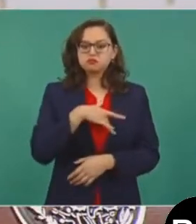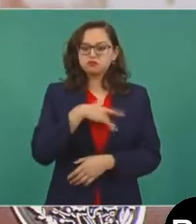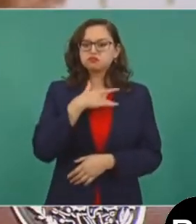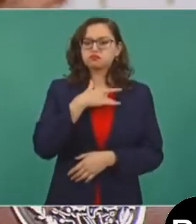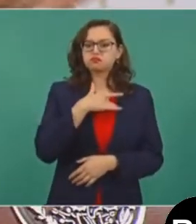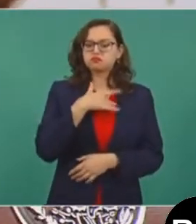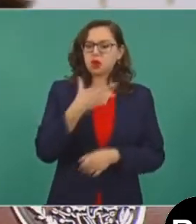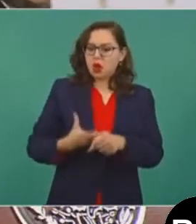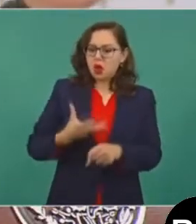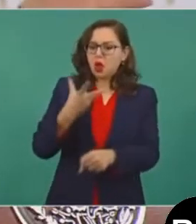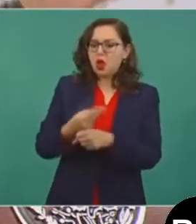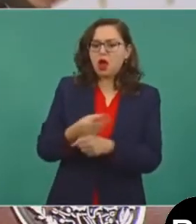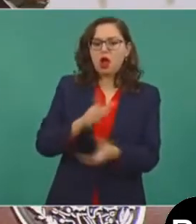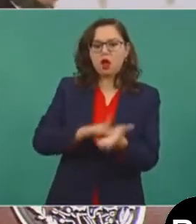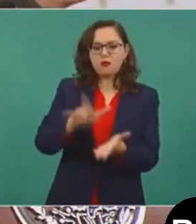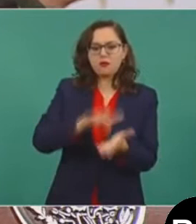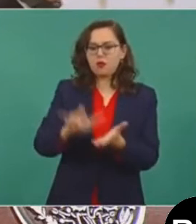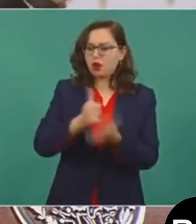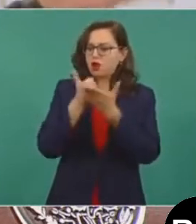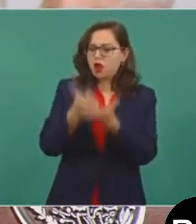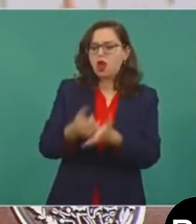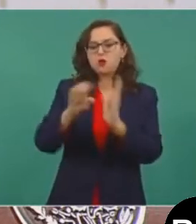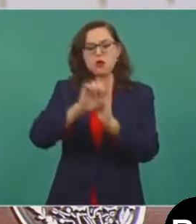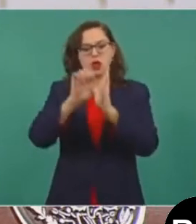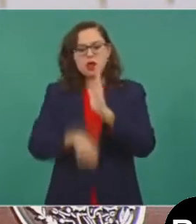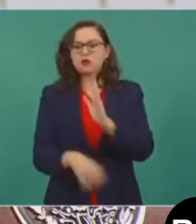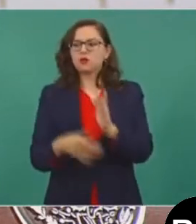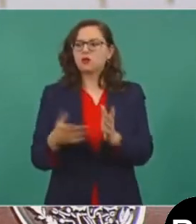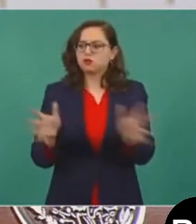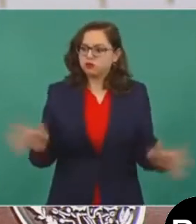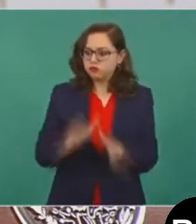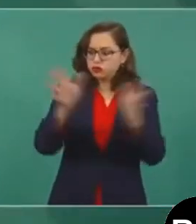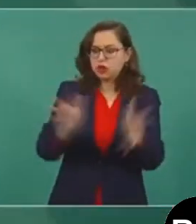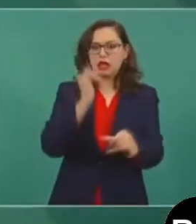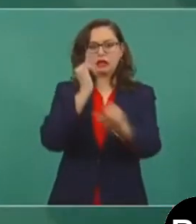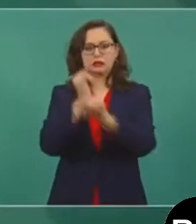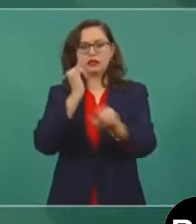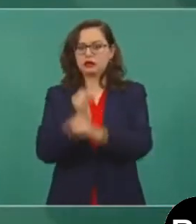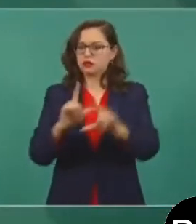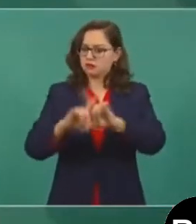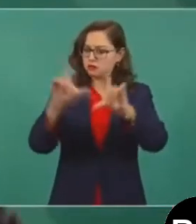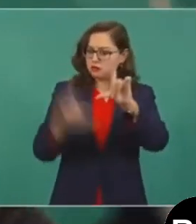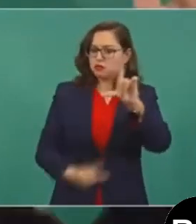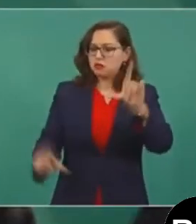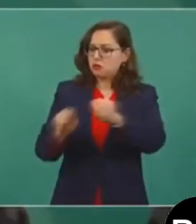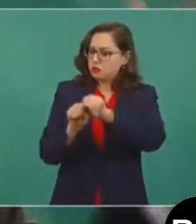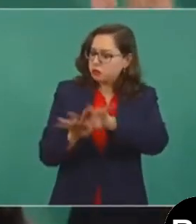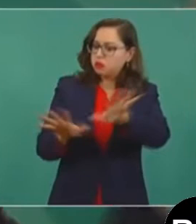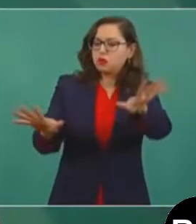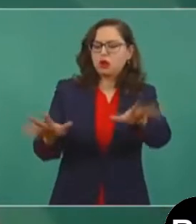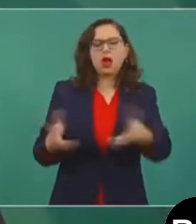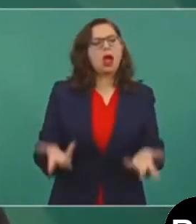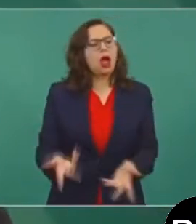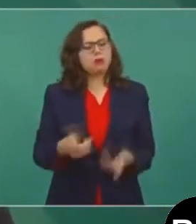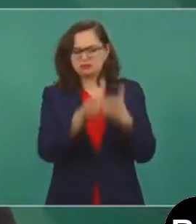por ejemplo, en el caso de la conectividad para el internet, claro que